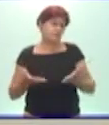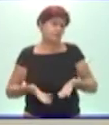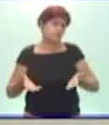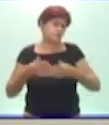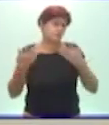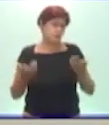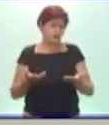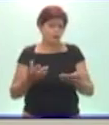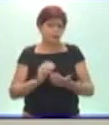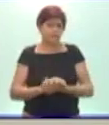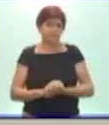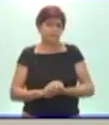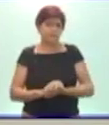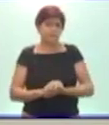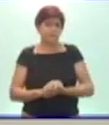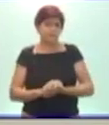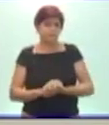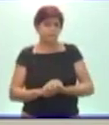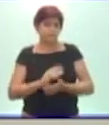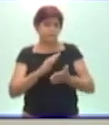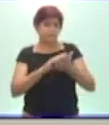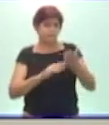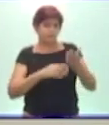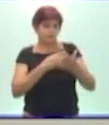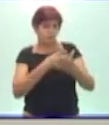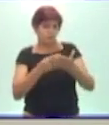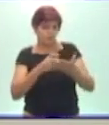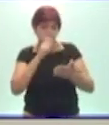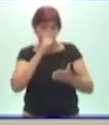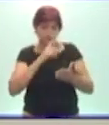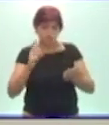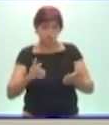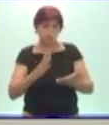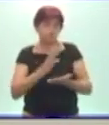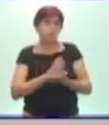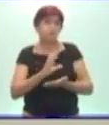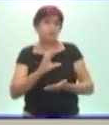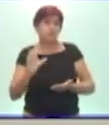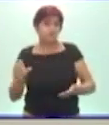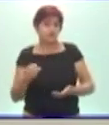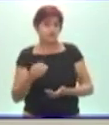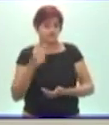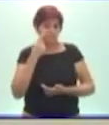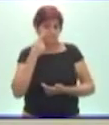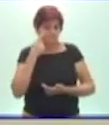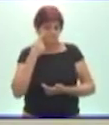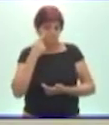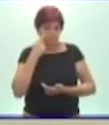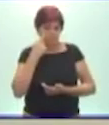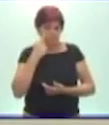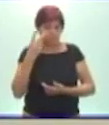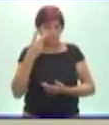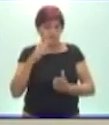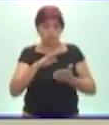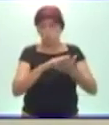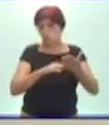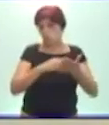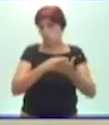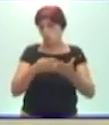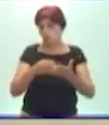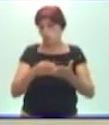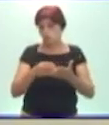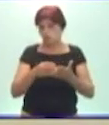aquí tenemos un horario de un niño de edad escolar. Miren, se pueden fijar que los dos horarios están